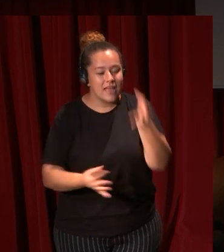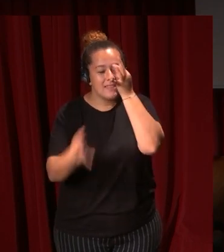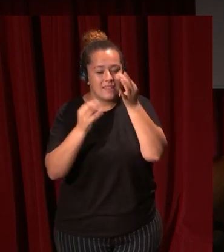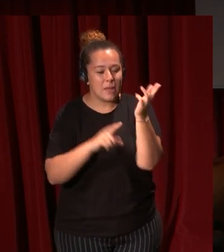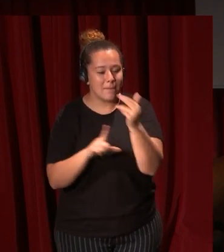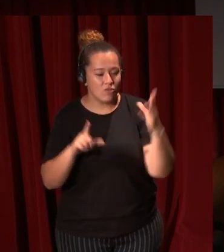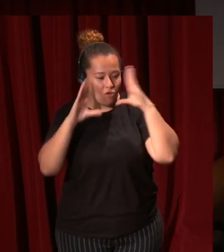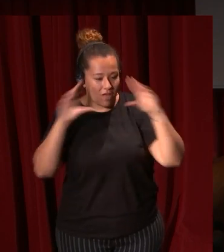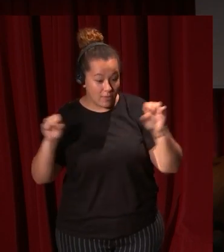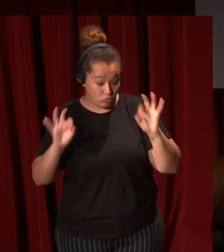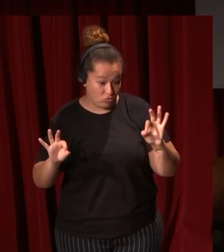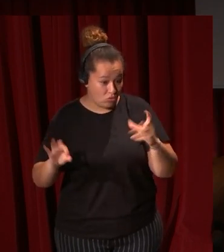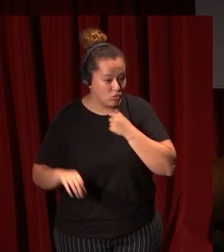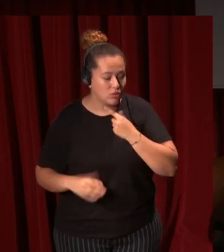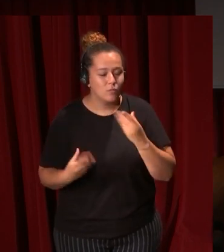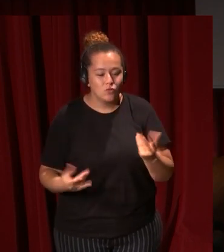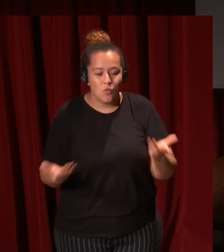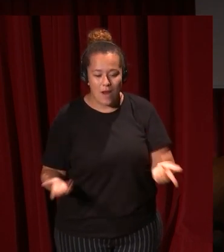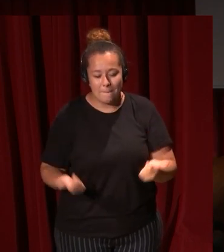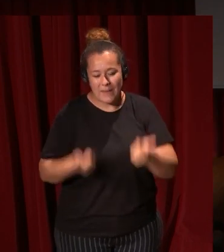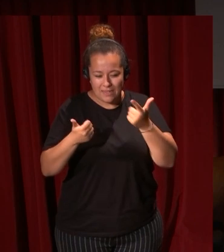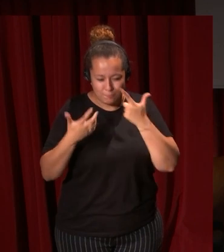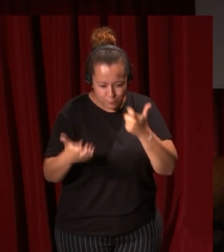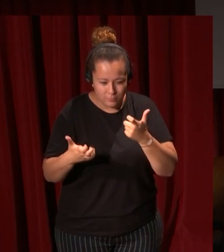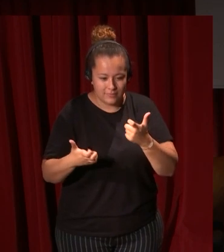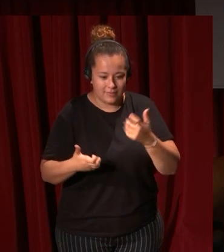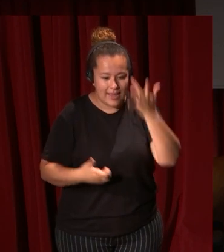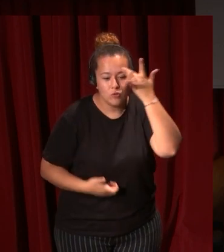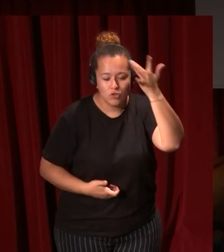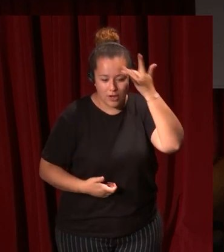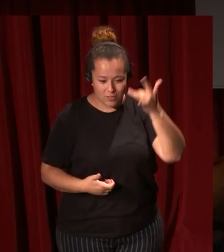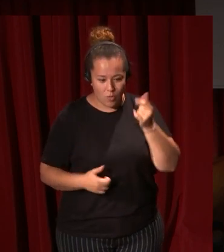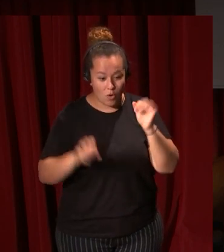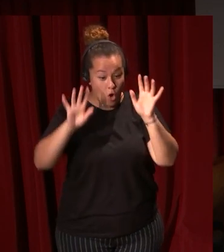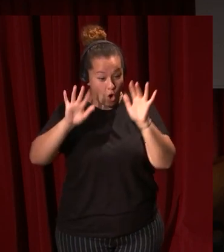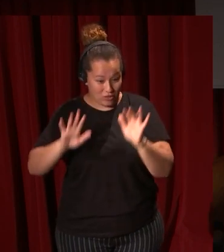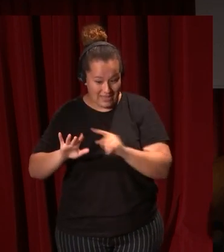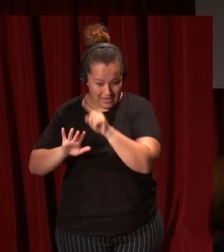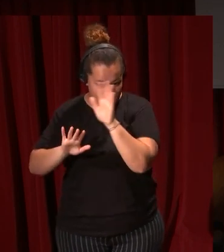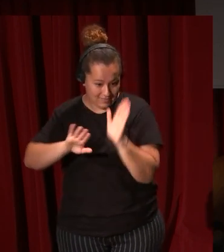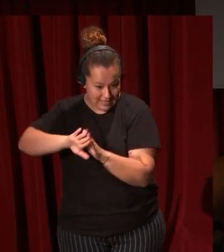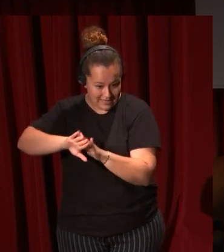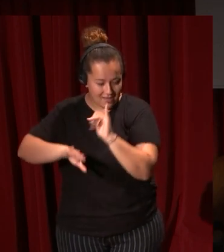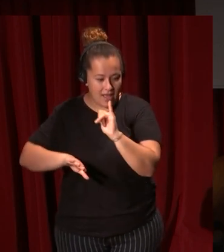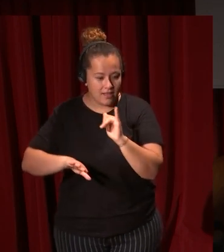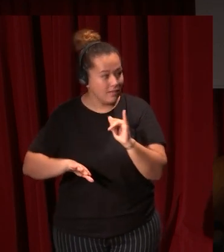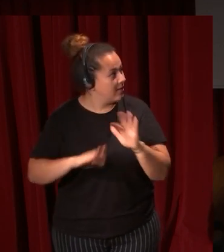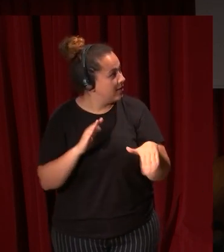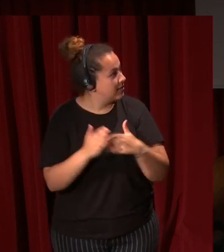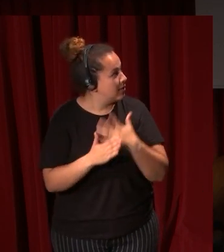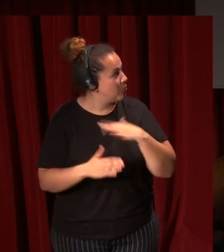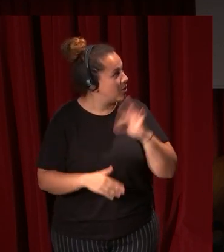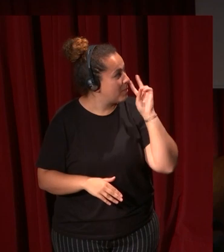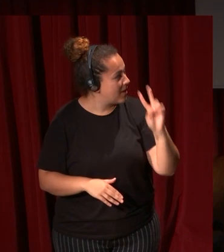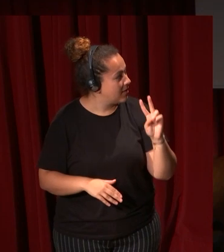a los pintores holandeses en este momento que es el de enfatizar el ilusionismo esa cortina que veis a la derecha en el cuadro veréis incluso el listón o el